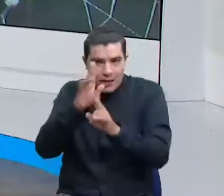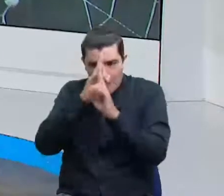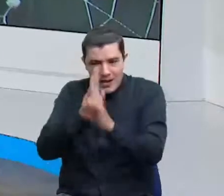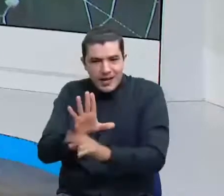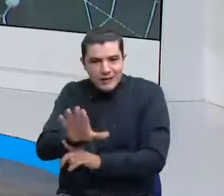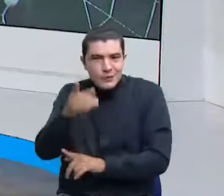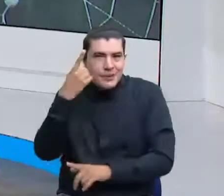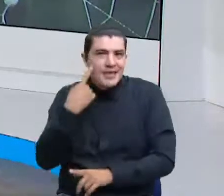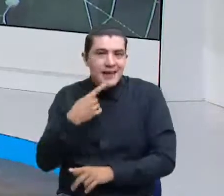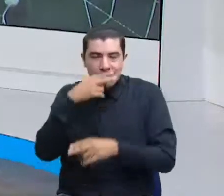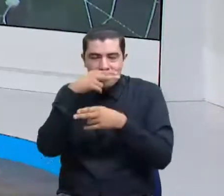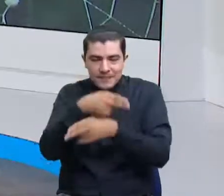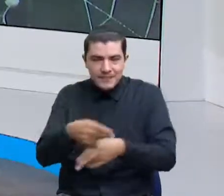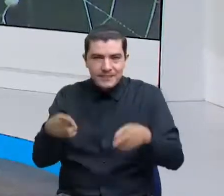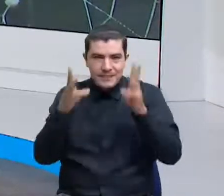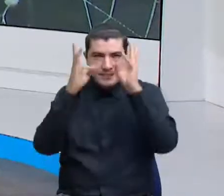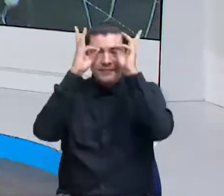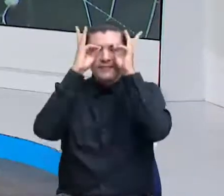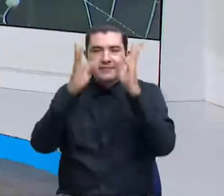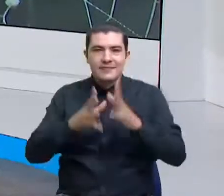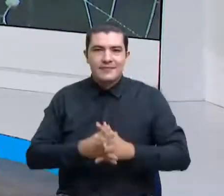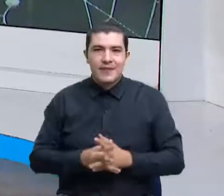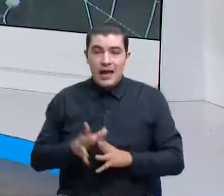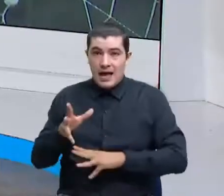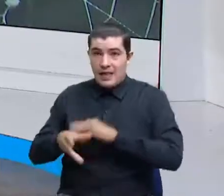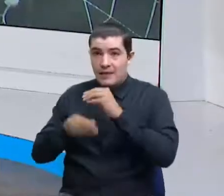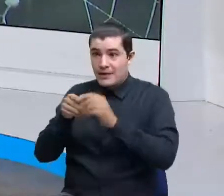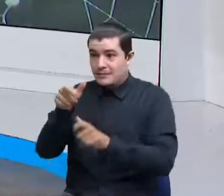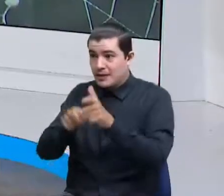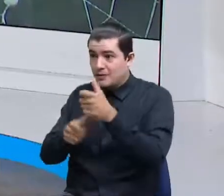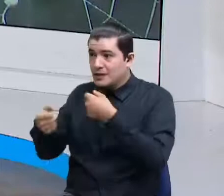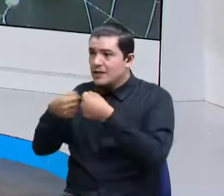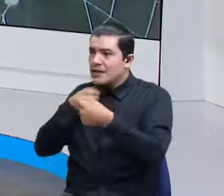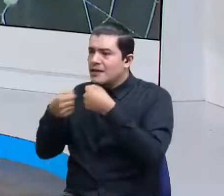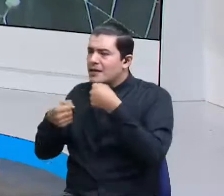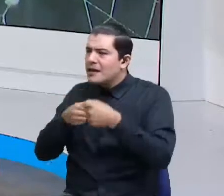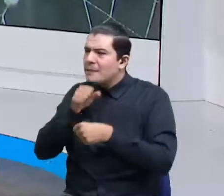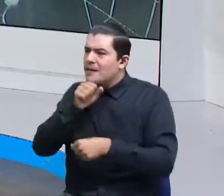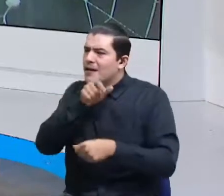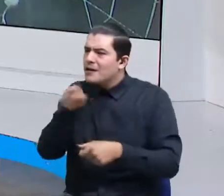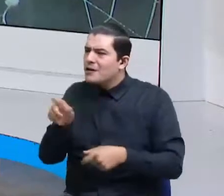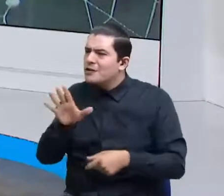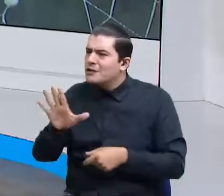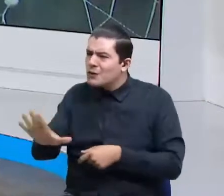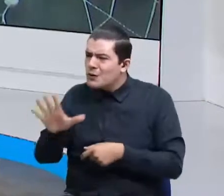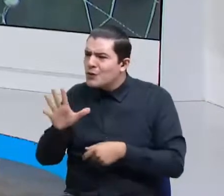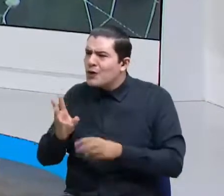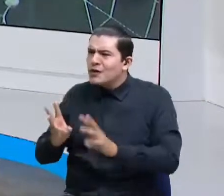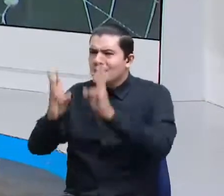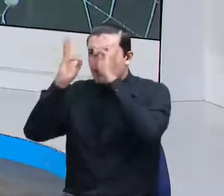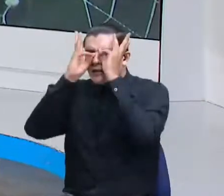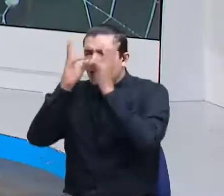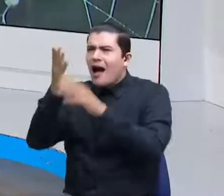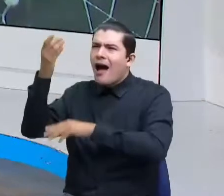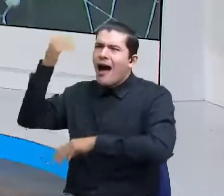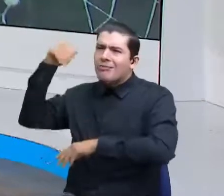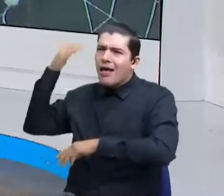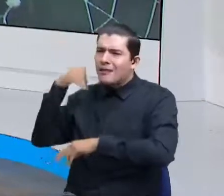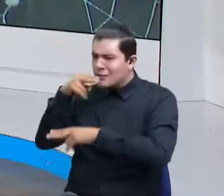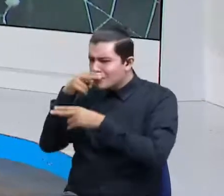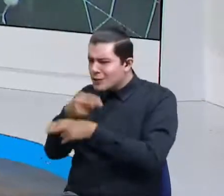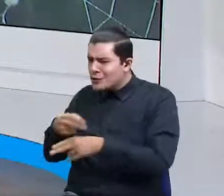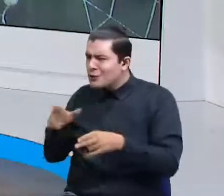También le preguntamos a algunos de nuestros periodistas del Canal TRO cuál era su disfraz de niño favorito. Tenemos fotos